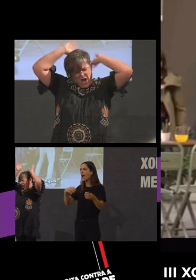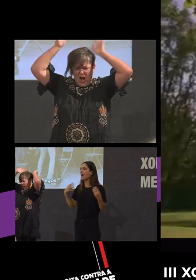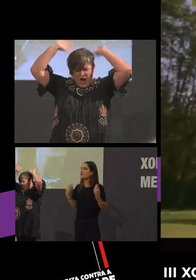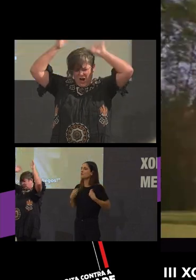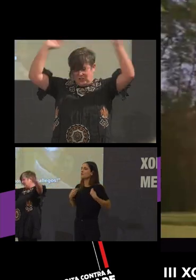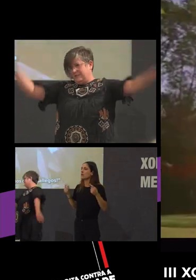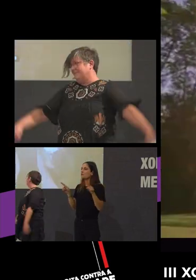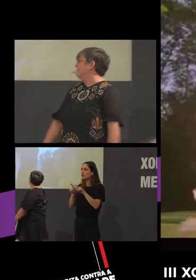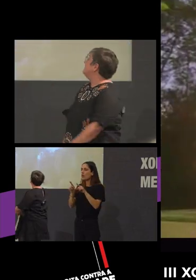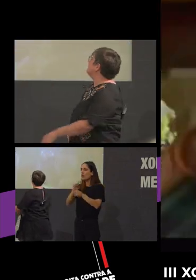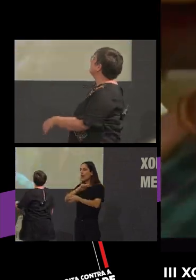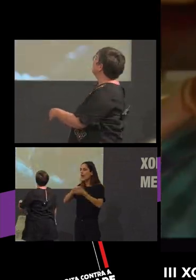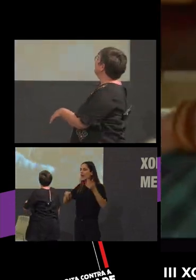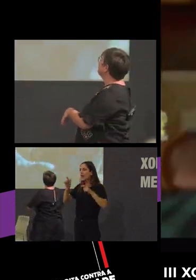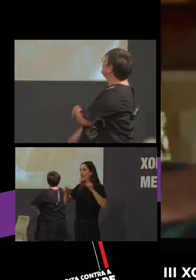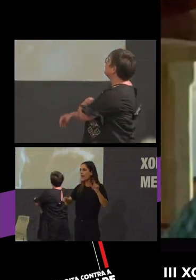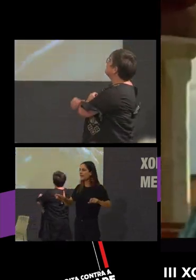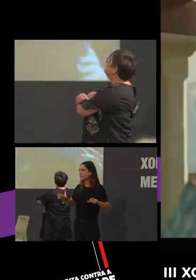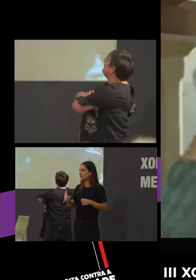Galegos!